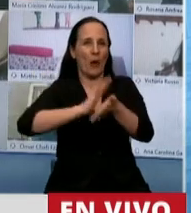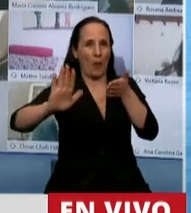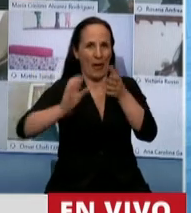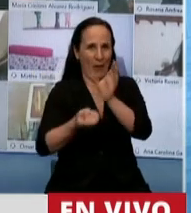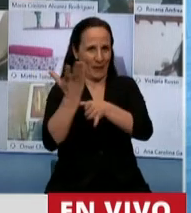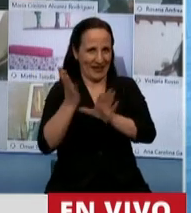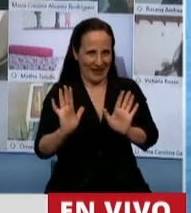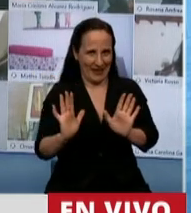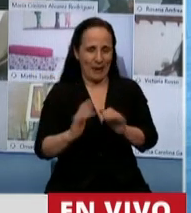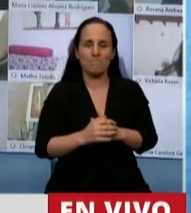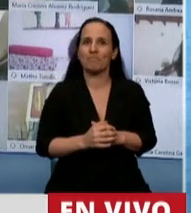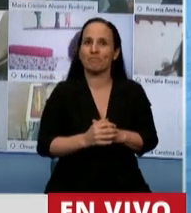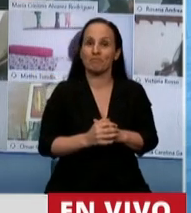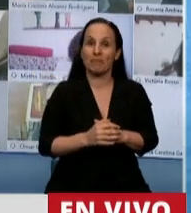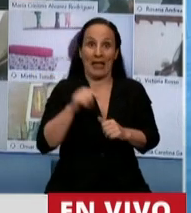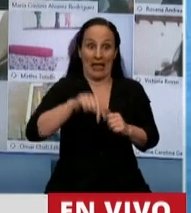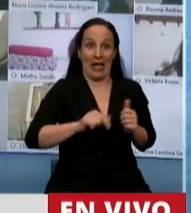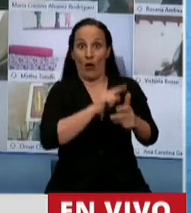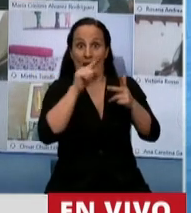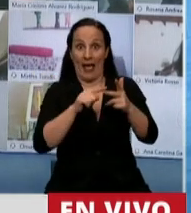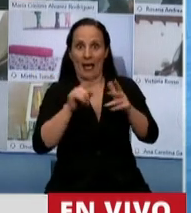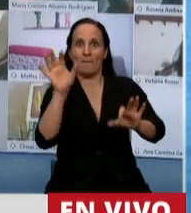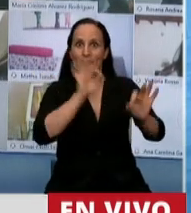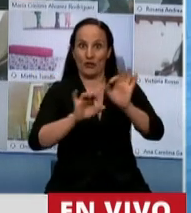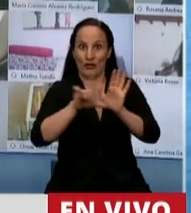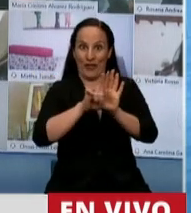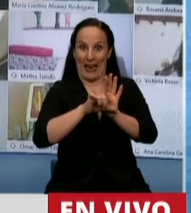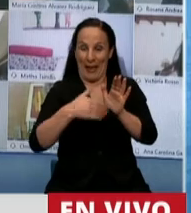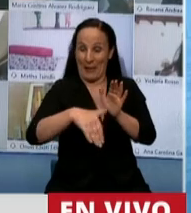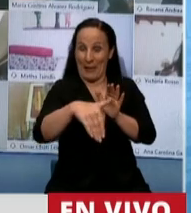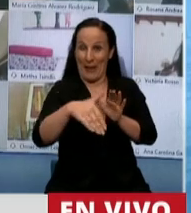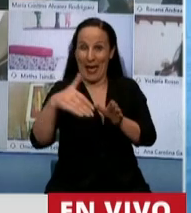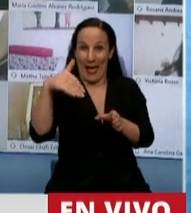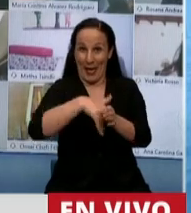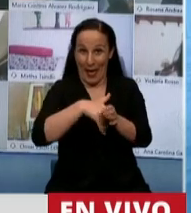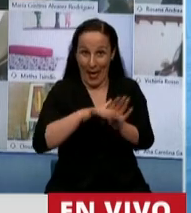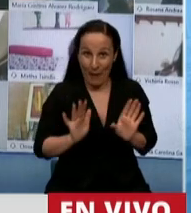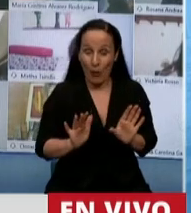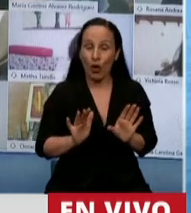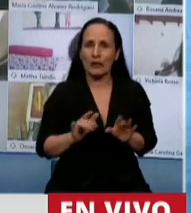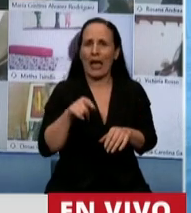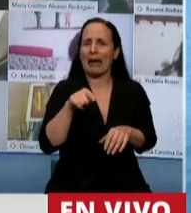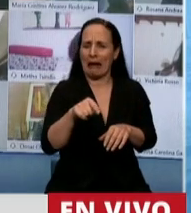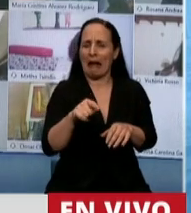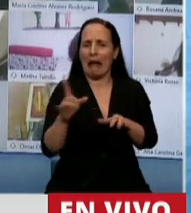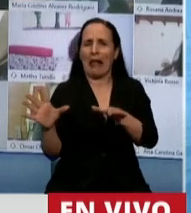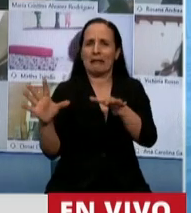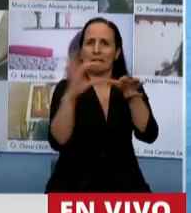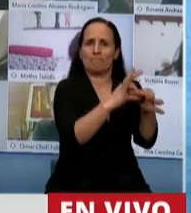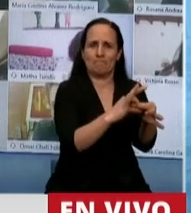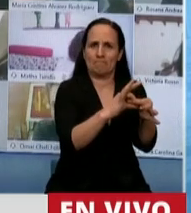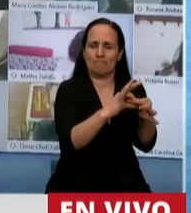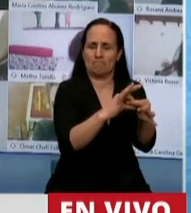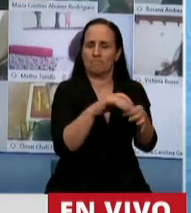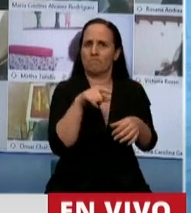Este nuevo proyecto, estamos a momentos de votar, es un complemento necesario